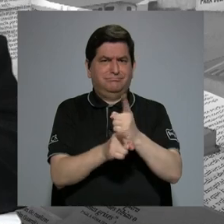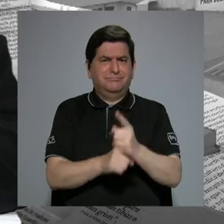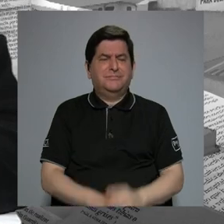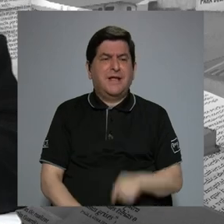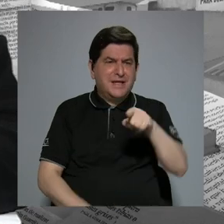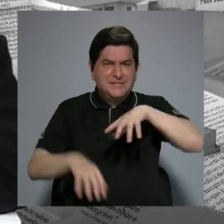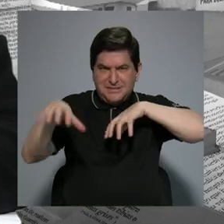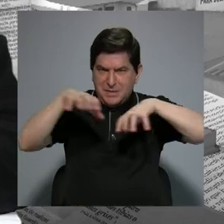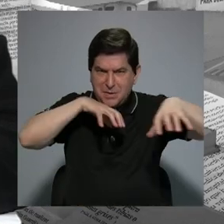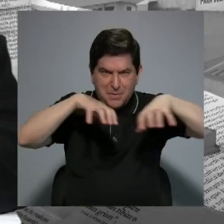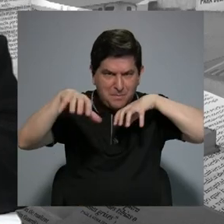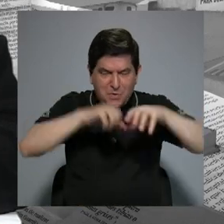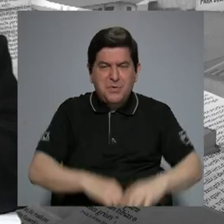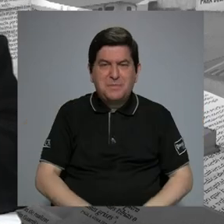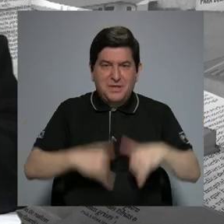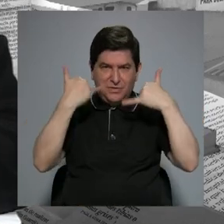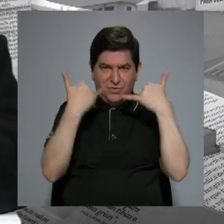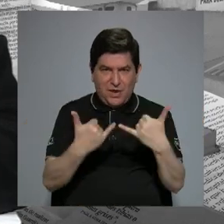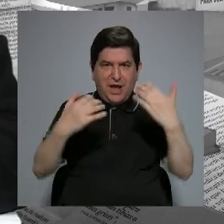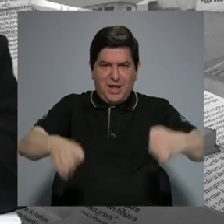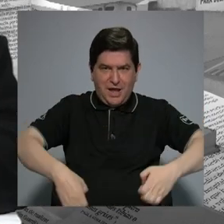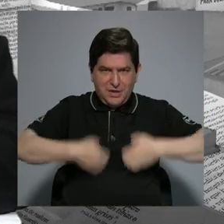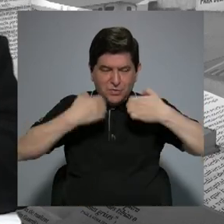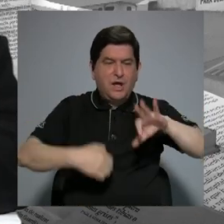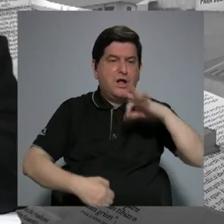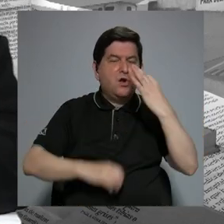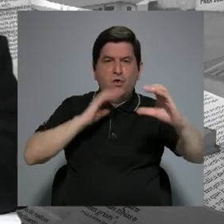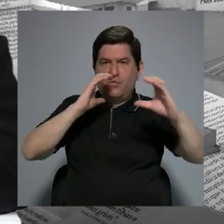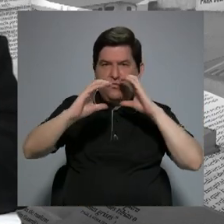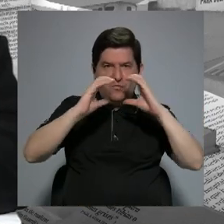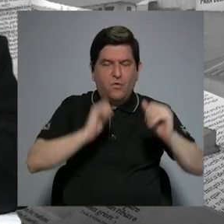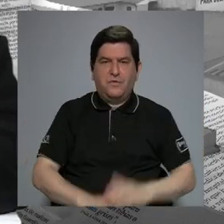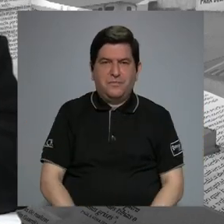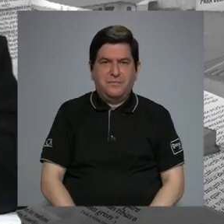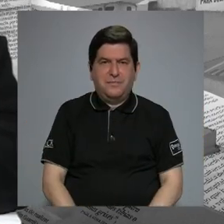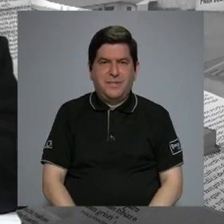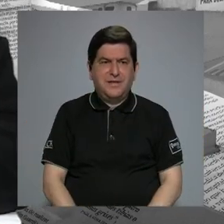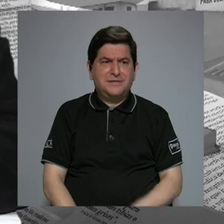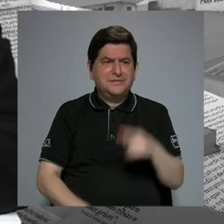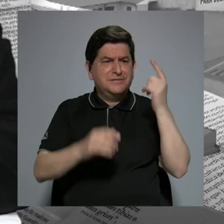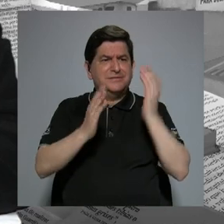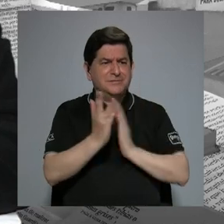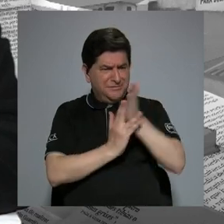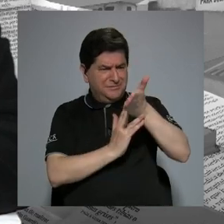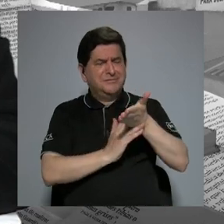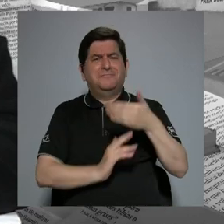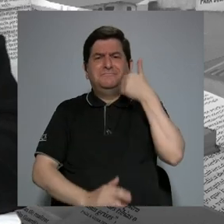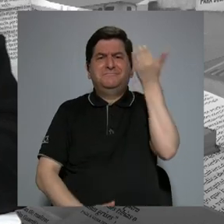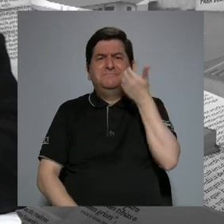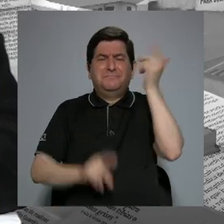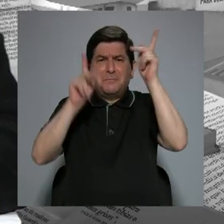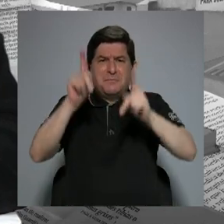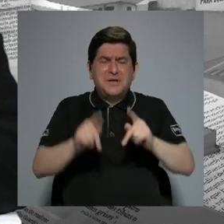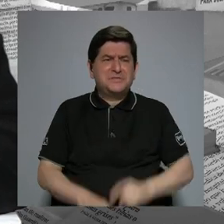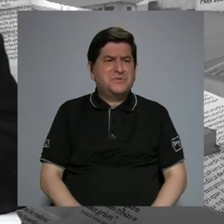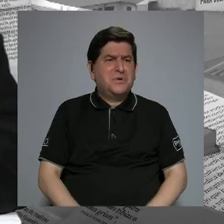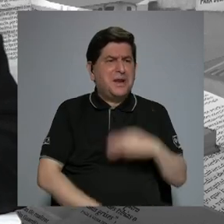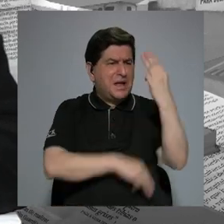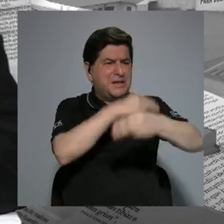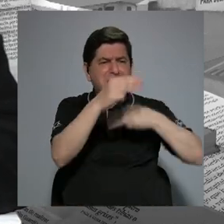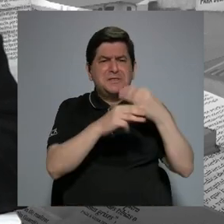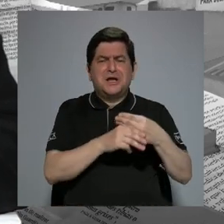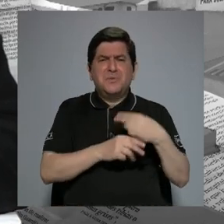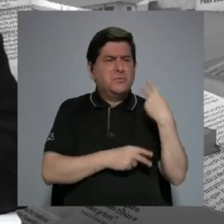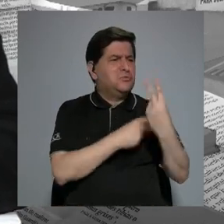esa movilidad que hoy hay, donde los medios de comunicación se volvieron muy accesibles. Hoy la gente viaja por el mundo,